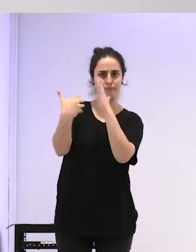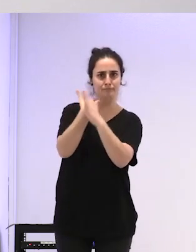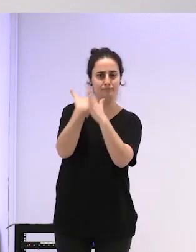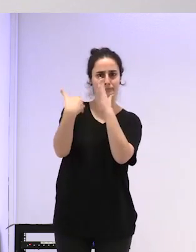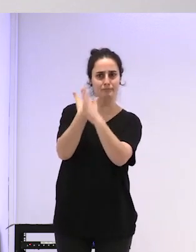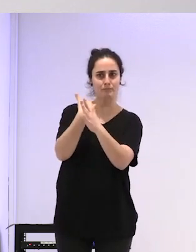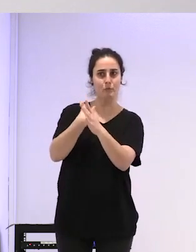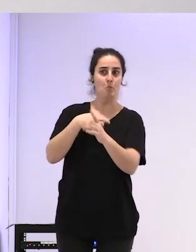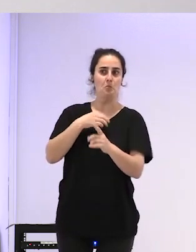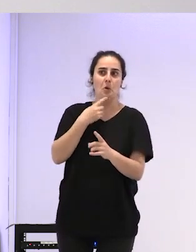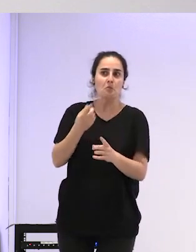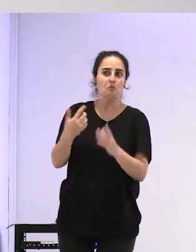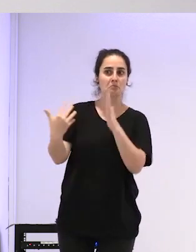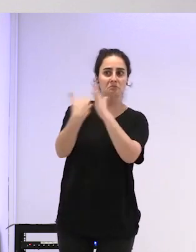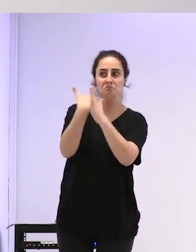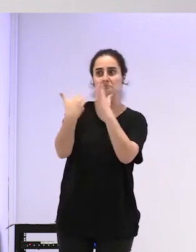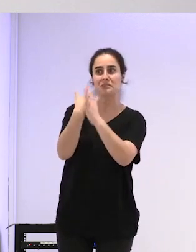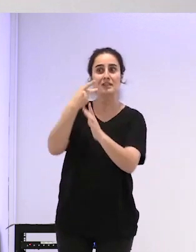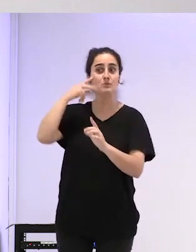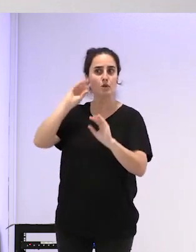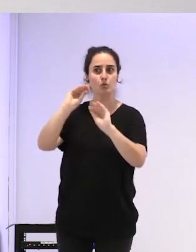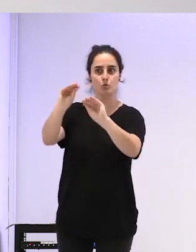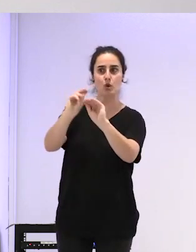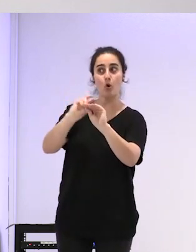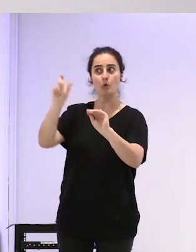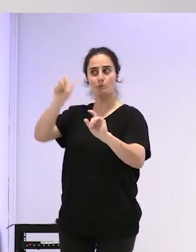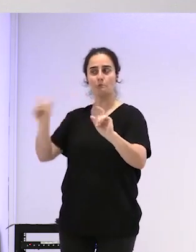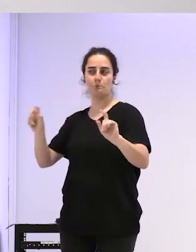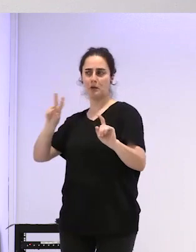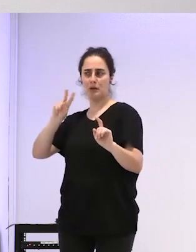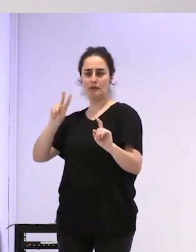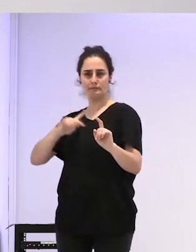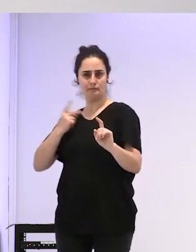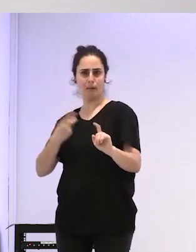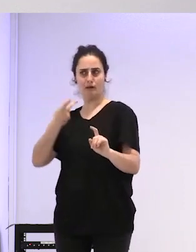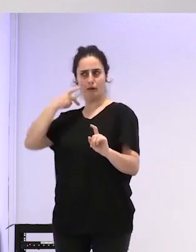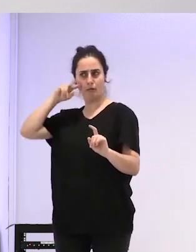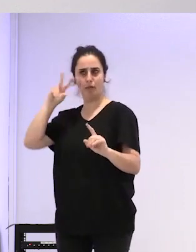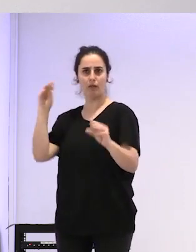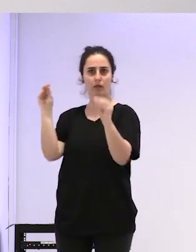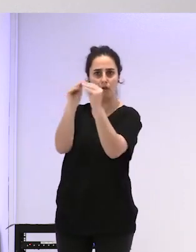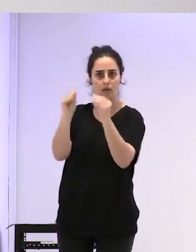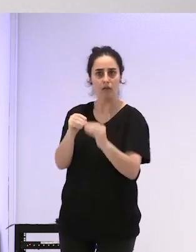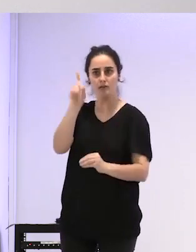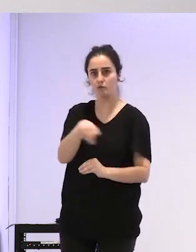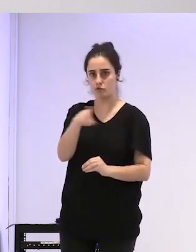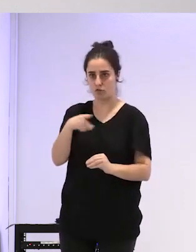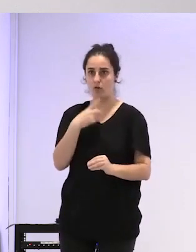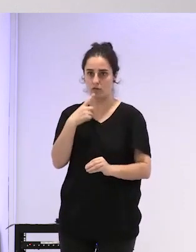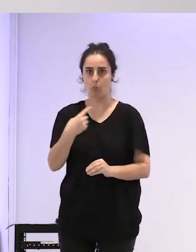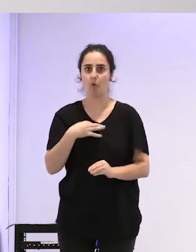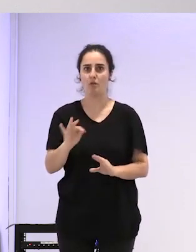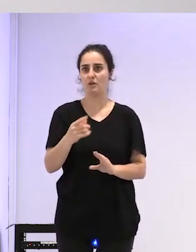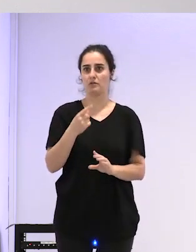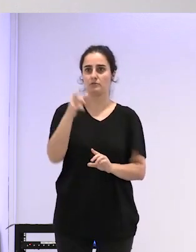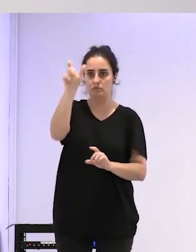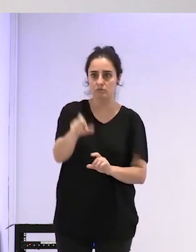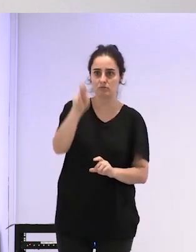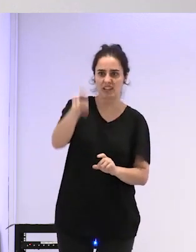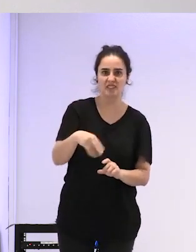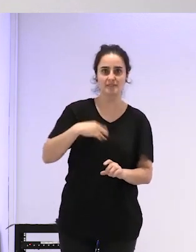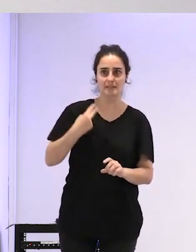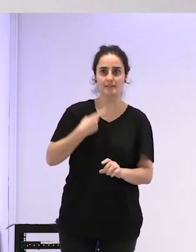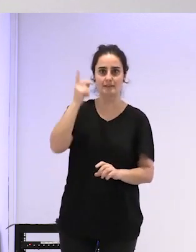me explicas me resuenan que han vivido otras personas trans y podemos hacer bueno oye si creo que es hago un